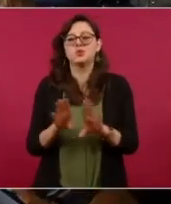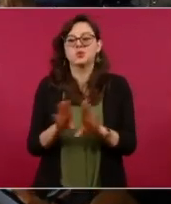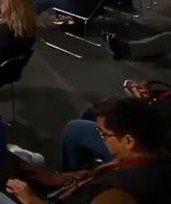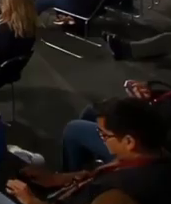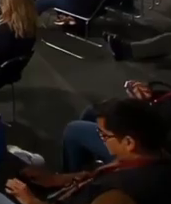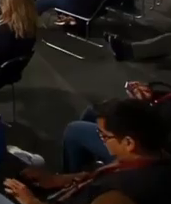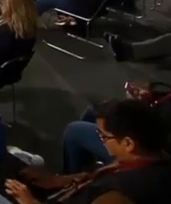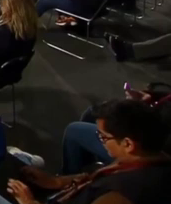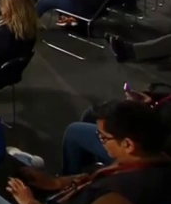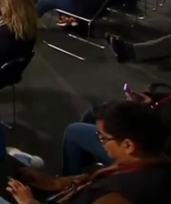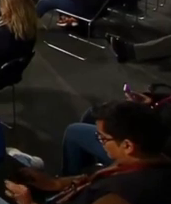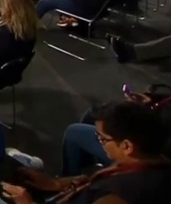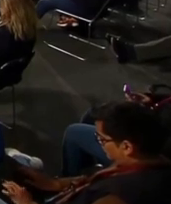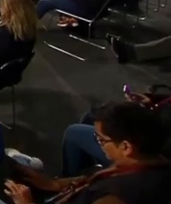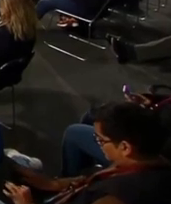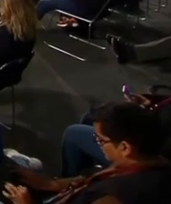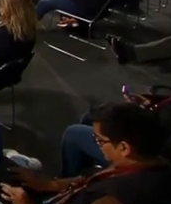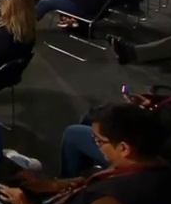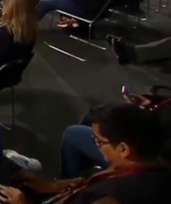que están